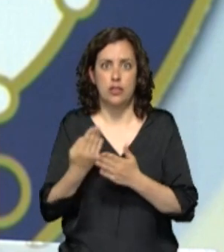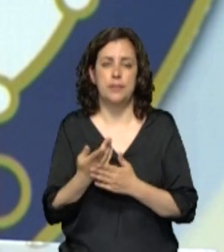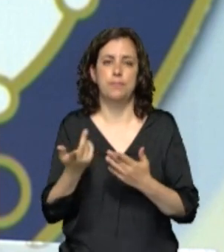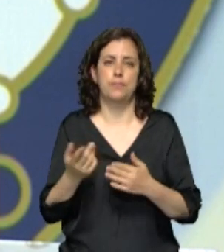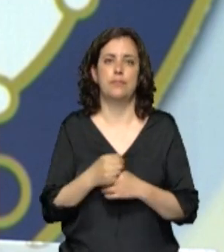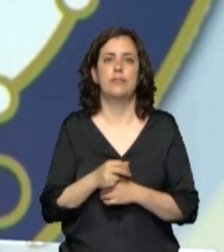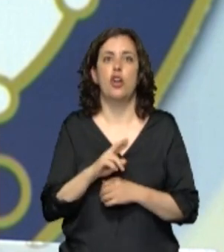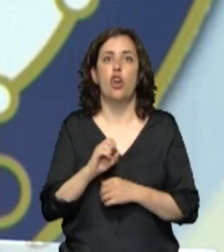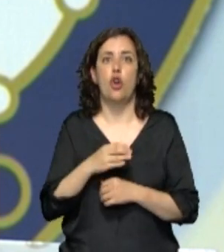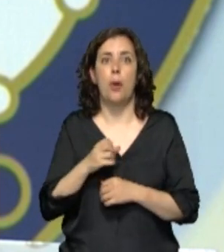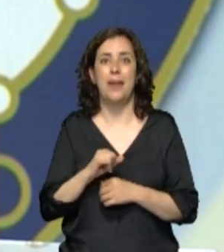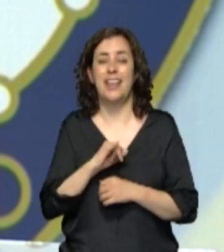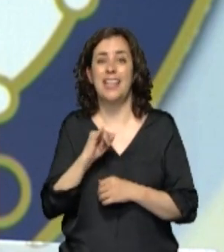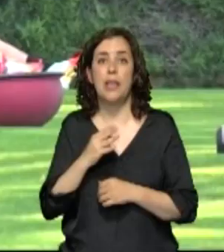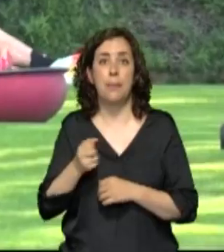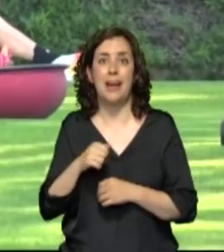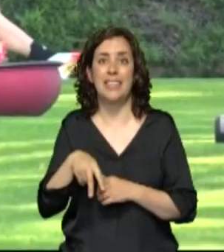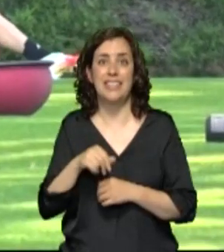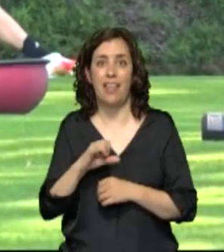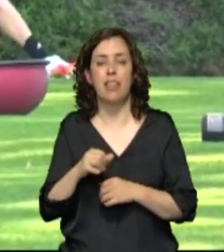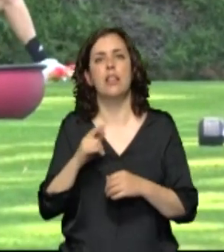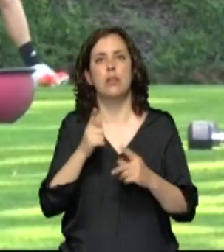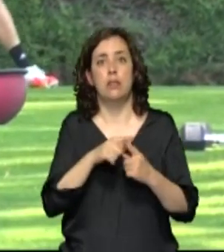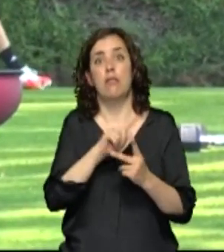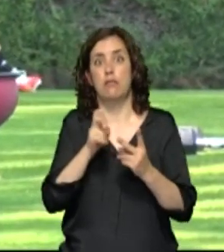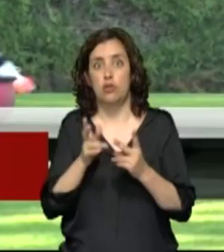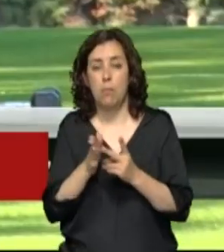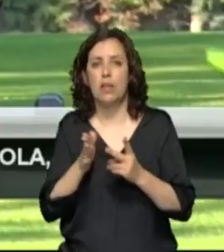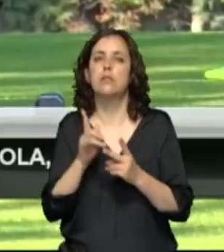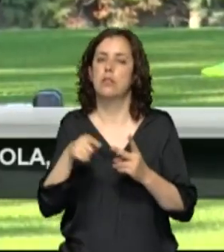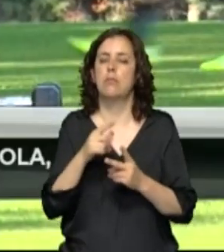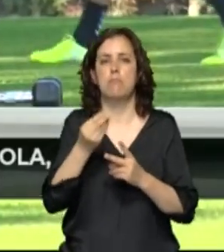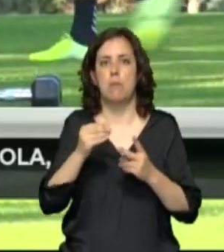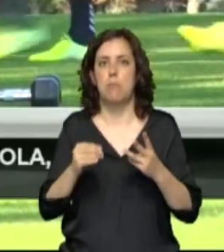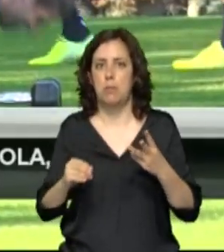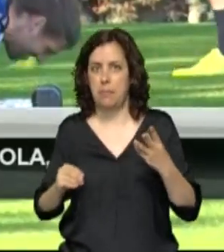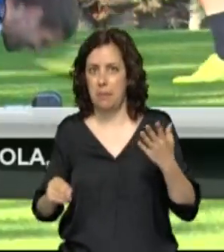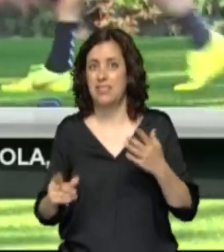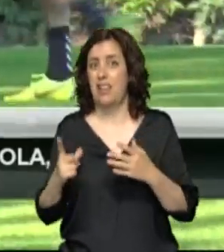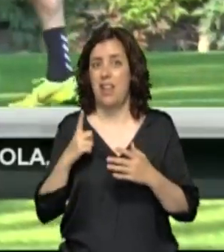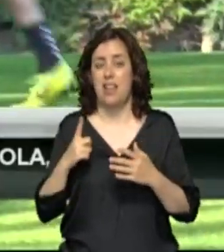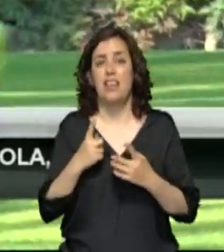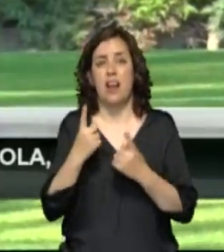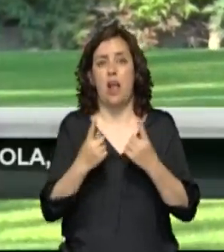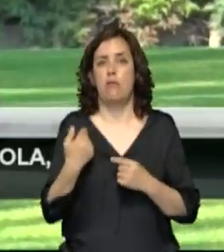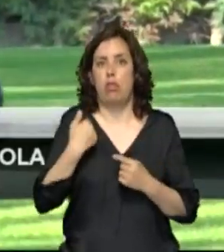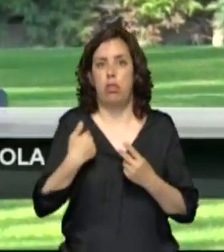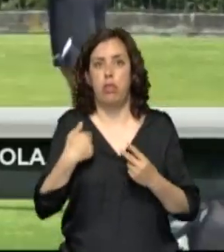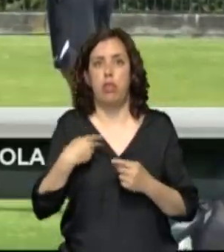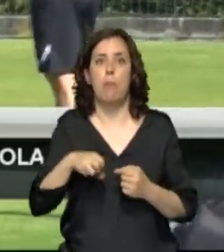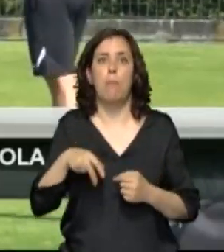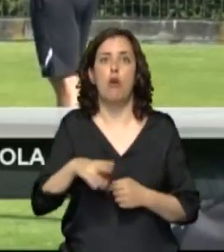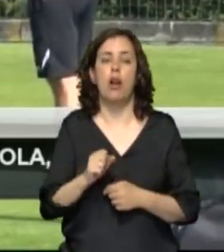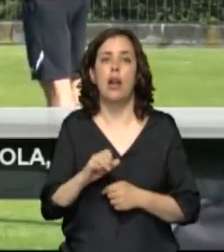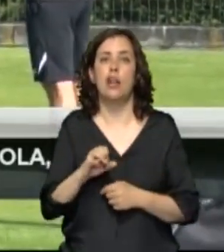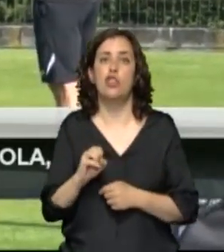Ibañez y Kigue Barja sufren molestias musculares y aumentan una lista que ayer comenzó a engordar con las ausencias de Moncayola, Rubén García